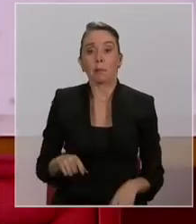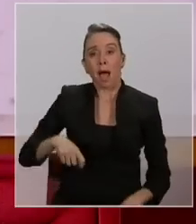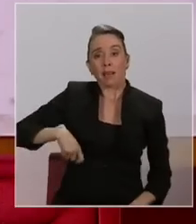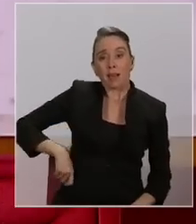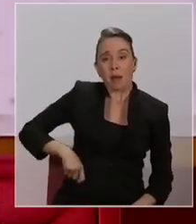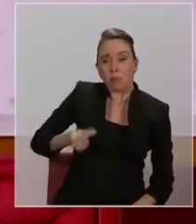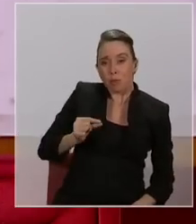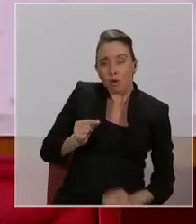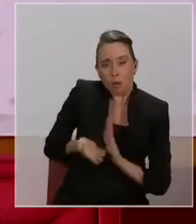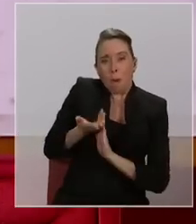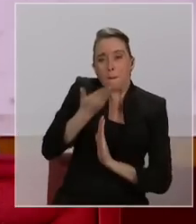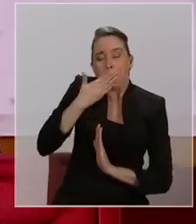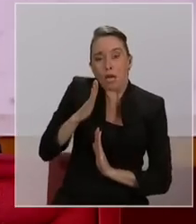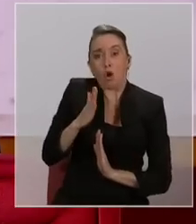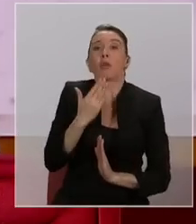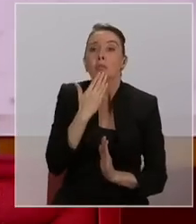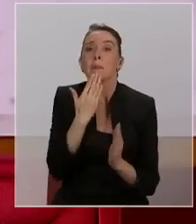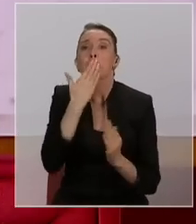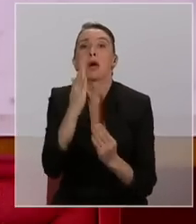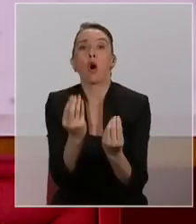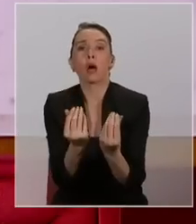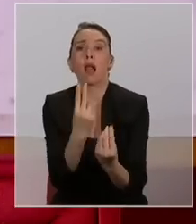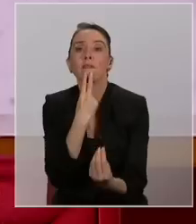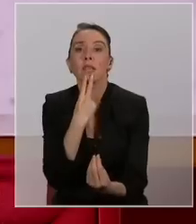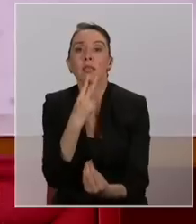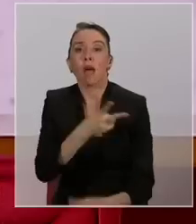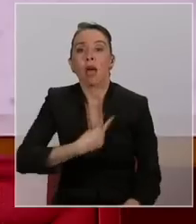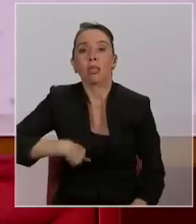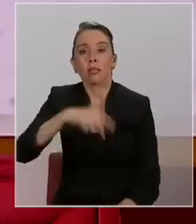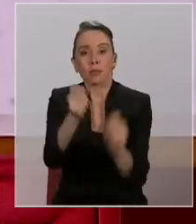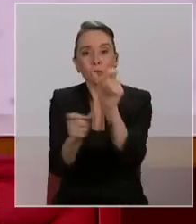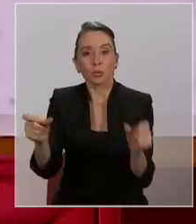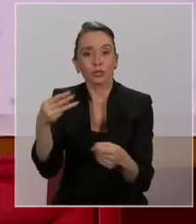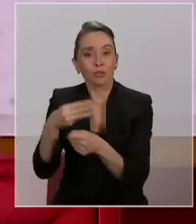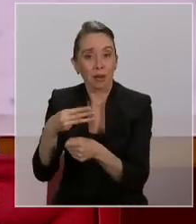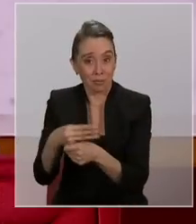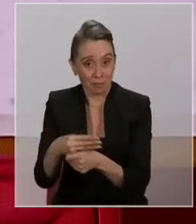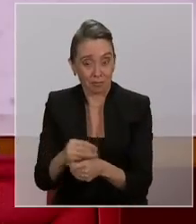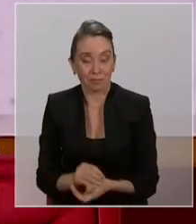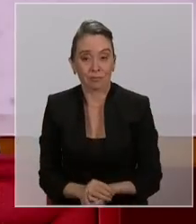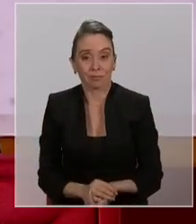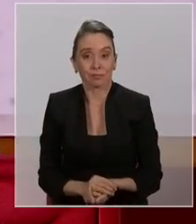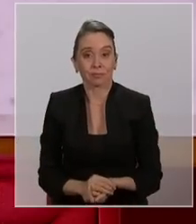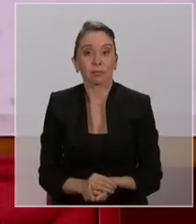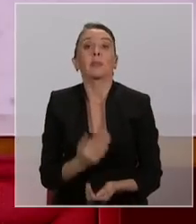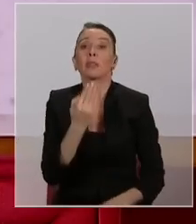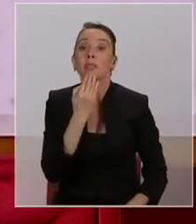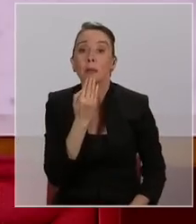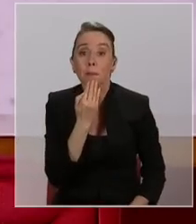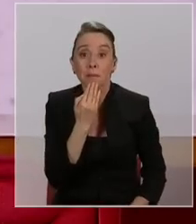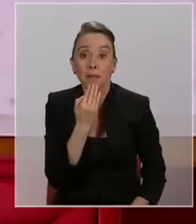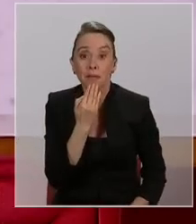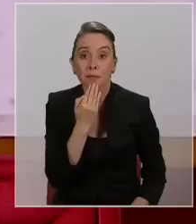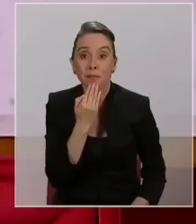pensiones y la calidad de vida de nuestros adultos mayores. Pero quiero también